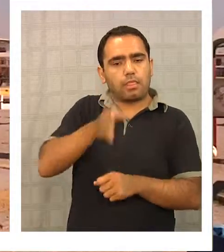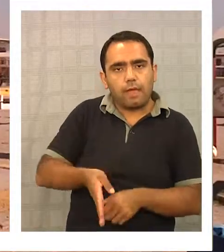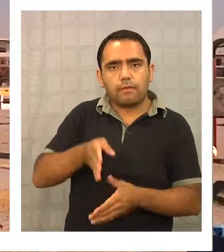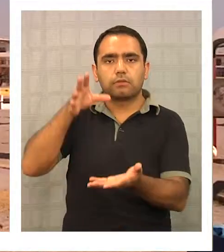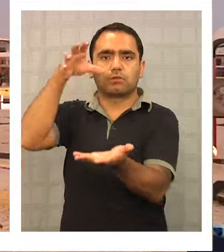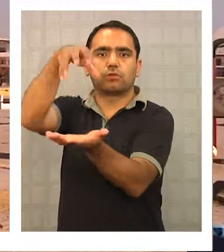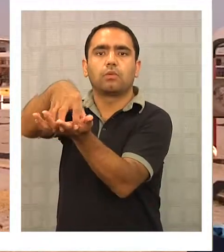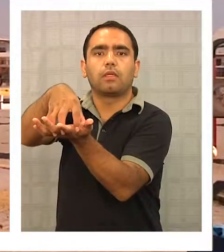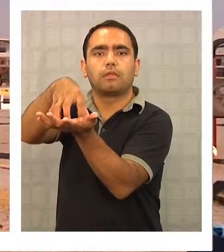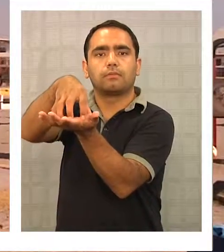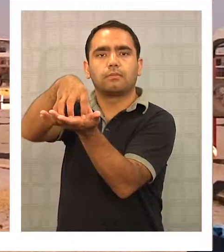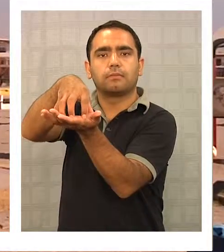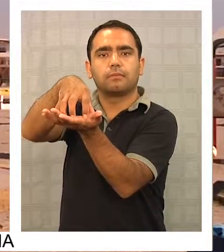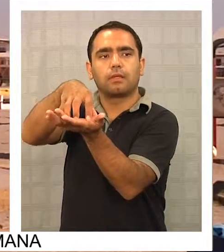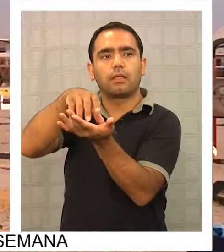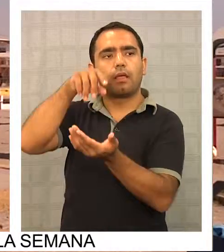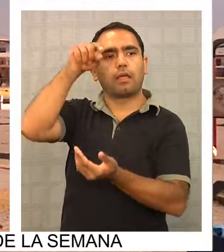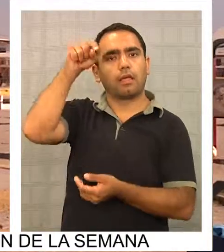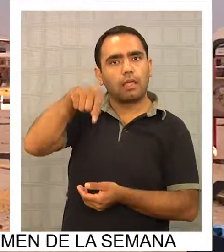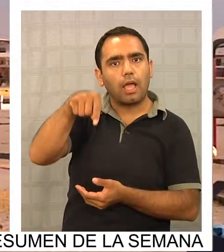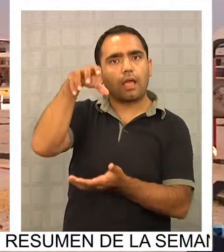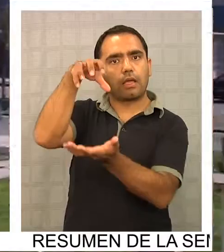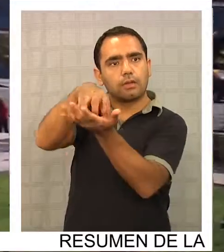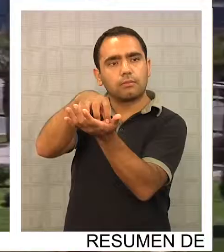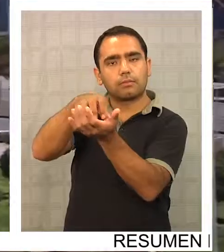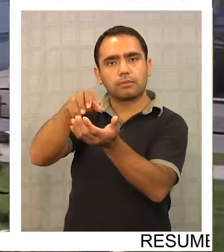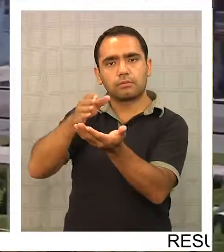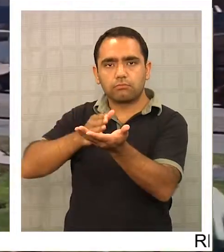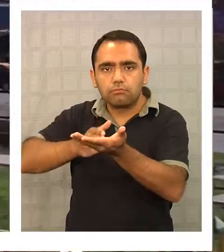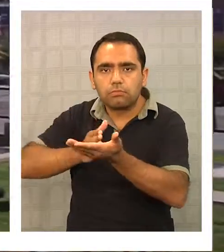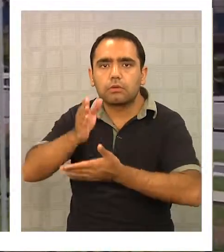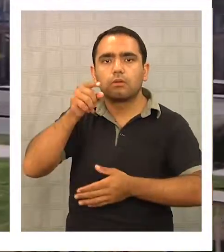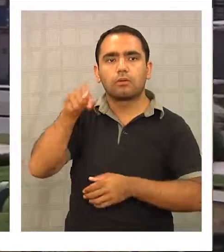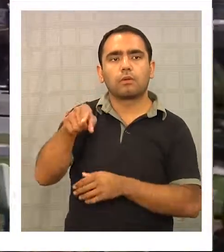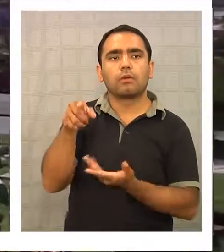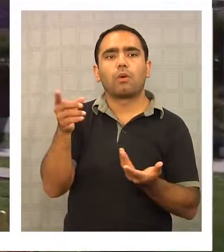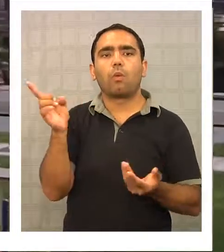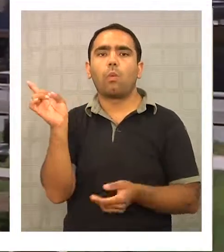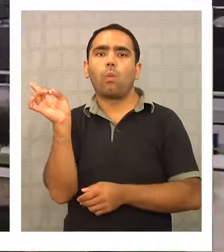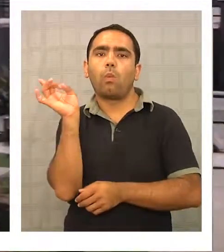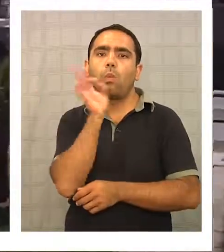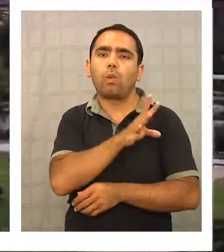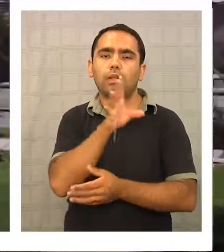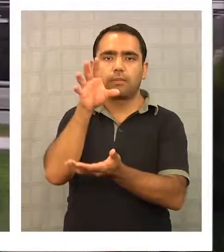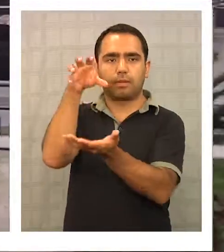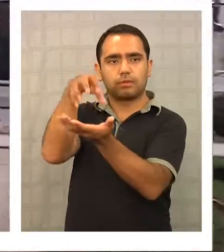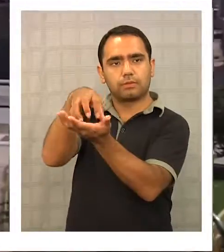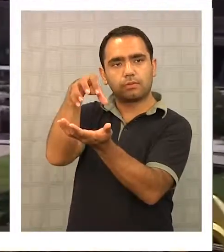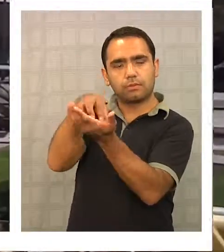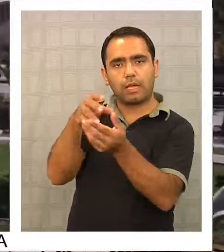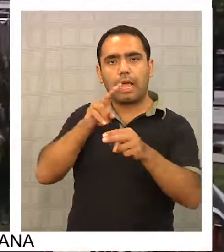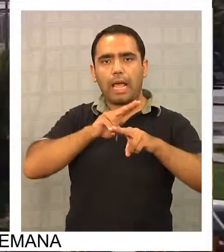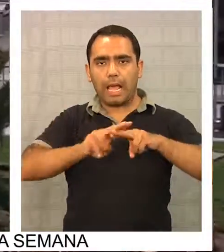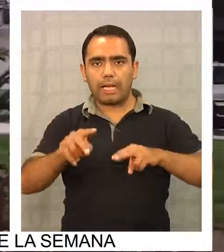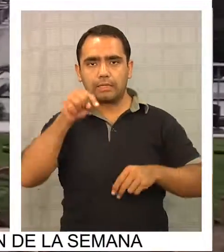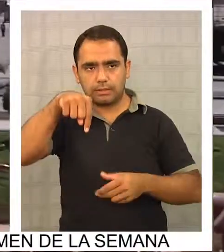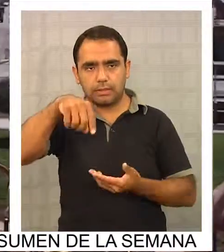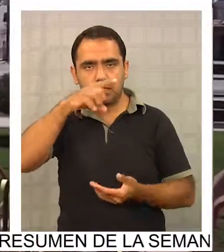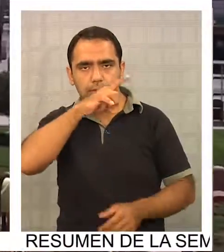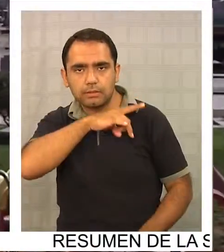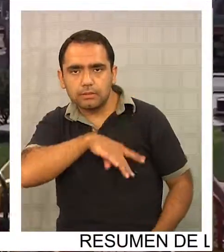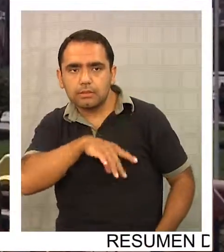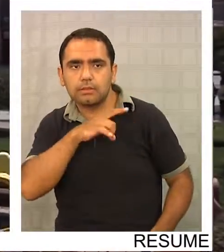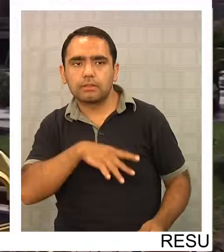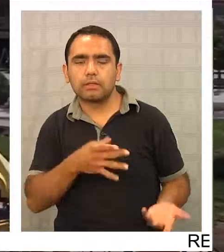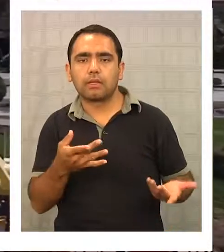O sea, y a partir de allí, Alto Hospicio nace como la última ciudad que se ha generado en Chile, ¿no?,